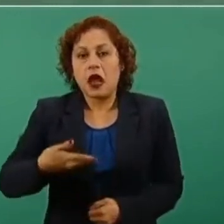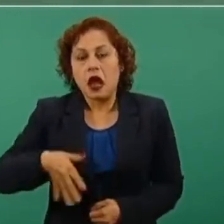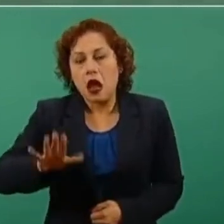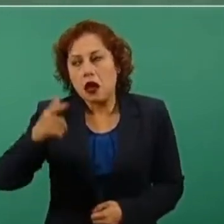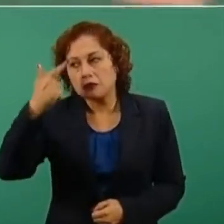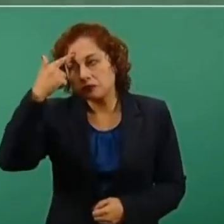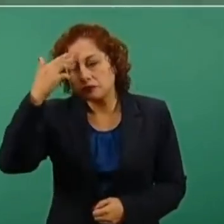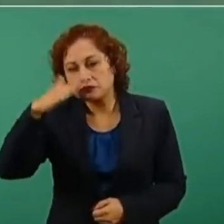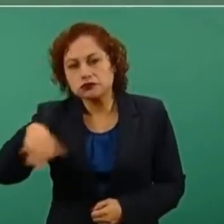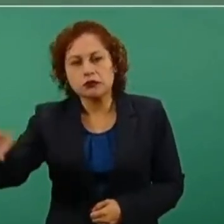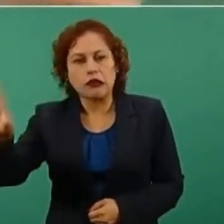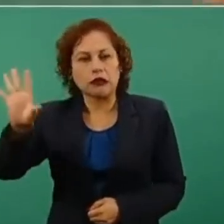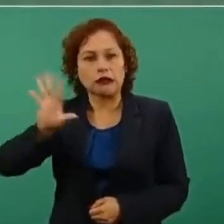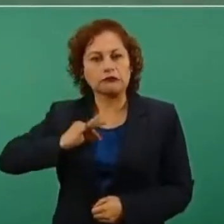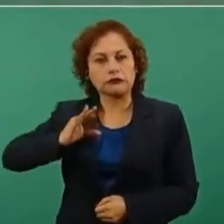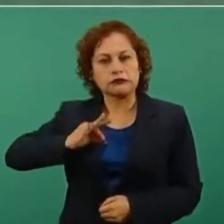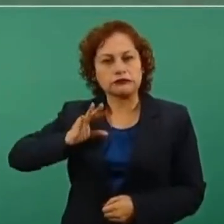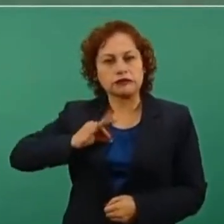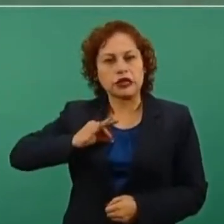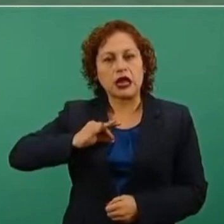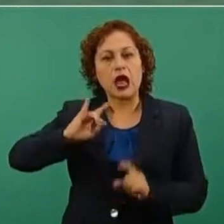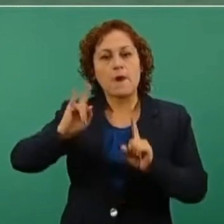quemar la puerta, pues se meten.